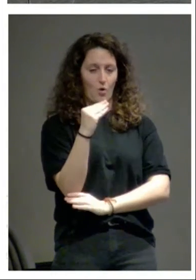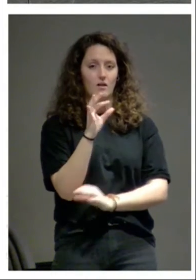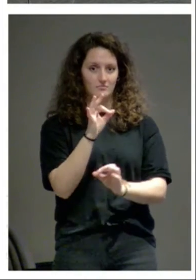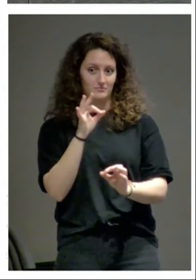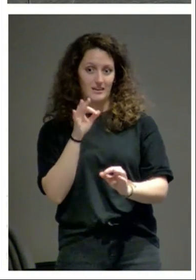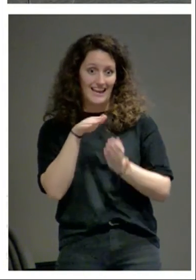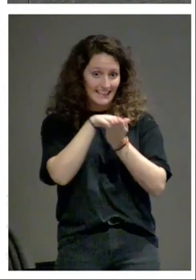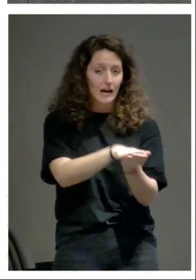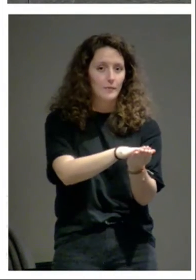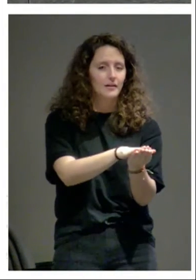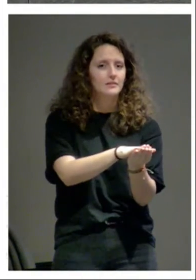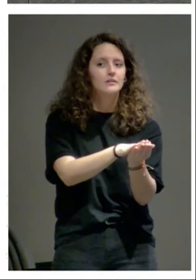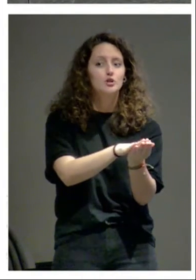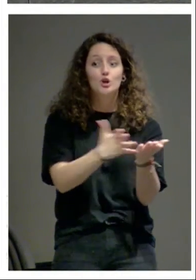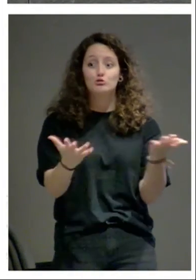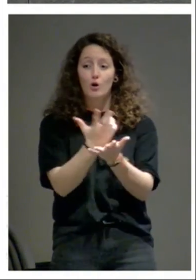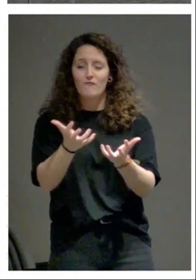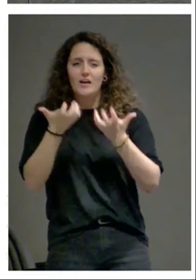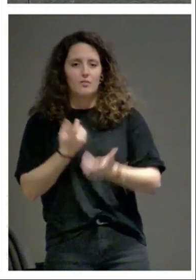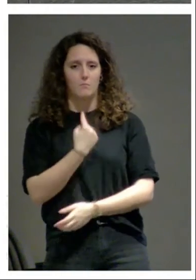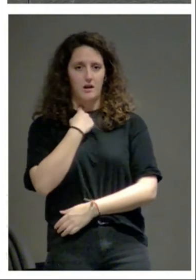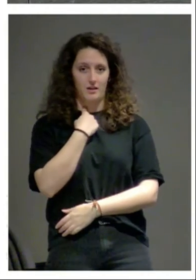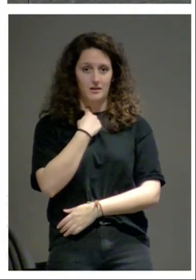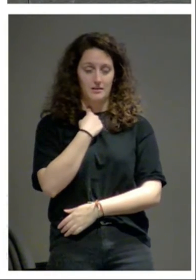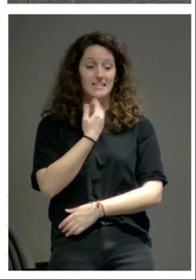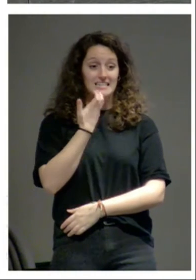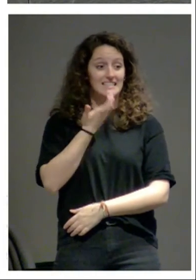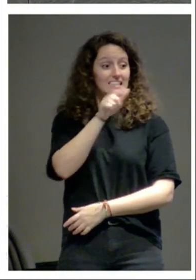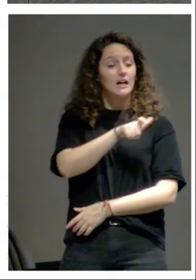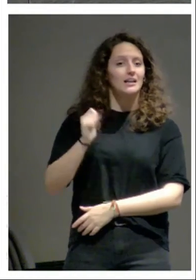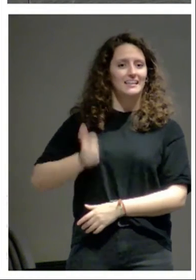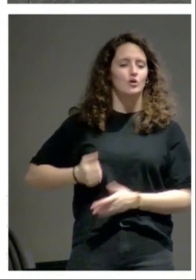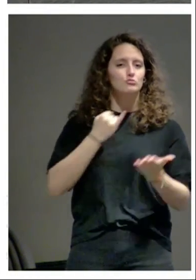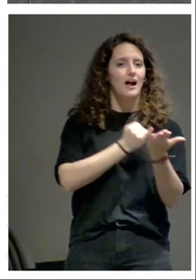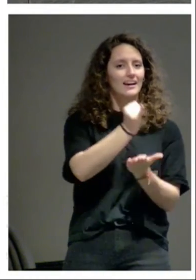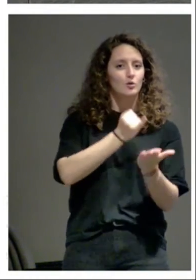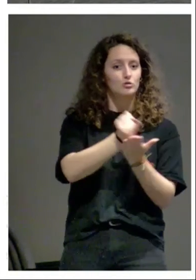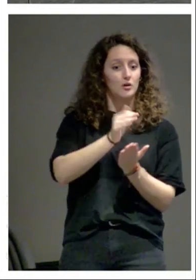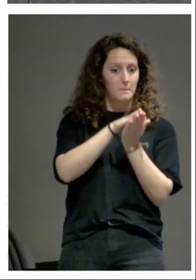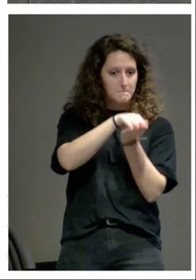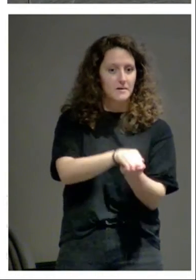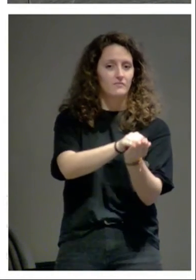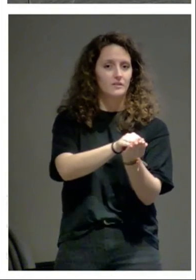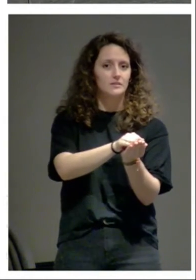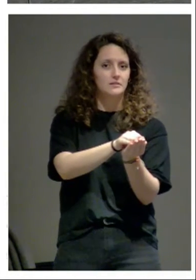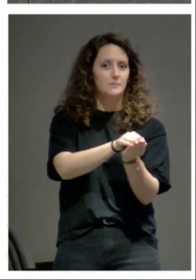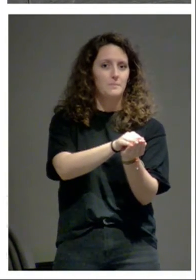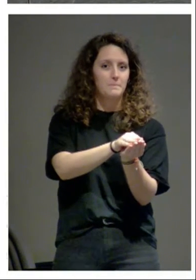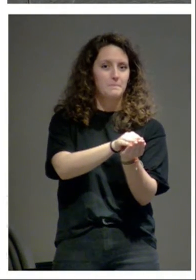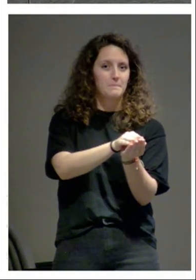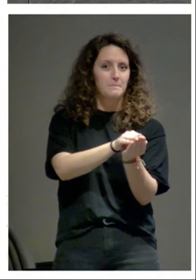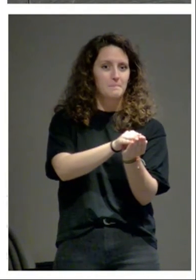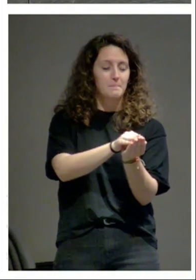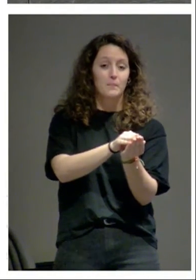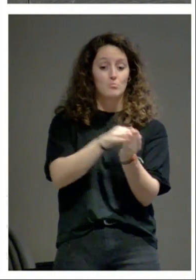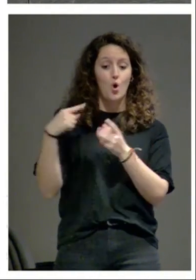nobles se entregaban ahí iban a perder todos los beneficios y si los ricos agricultores se enterraban ahí no iban a poder legar a